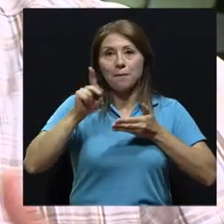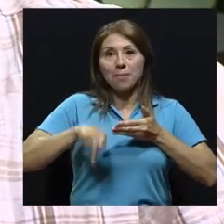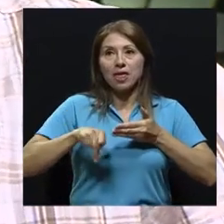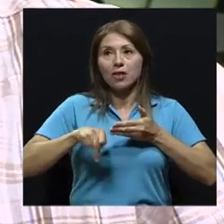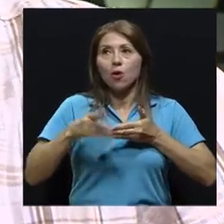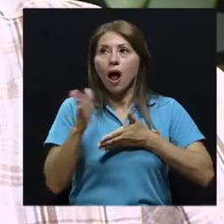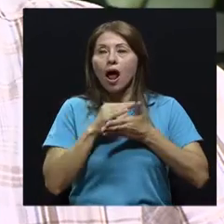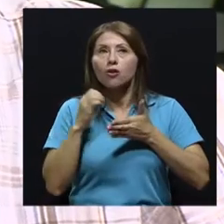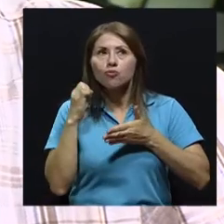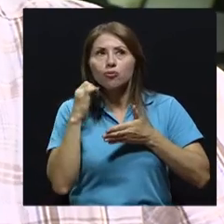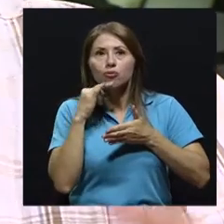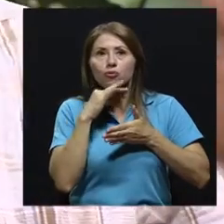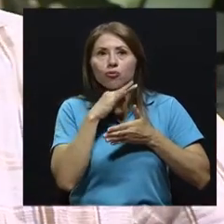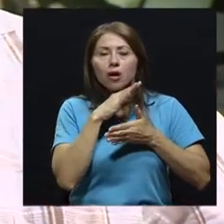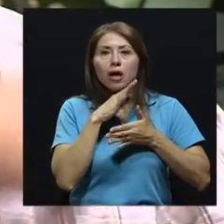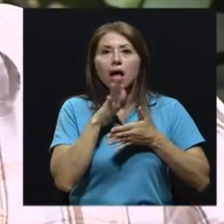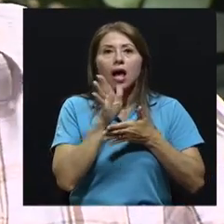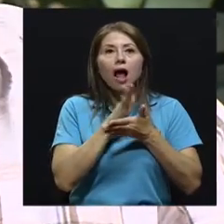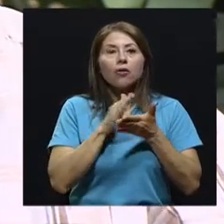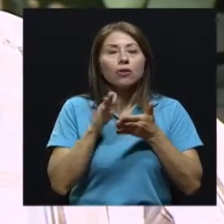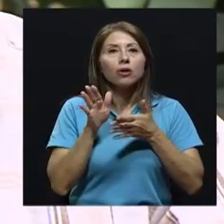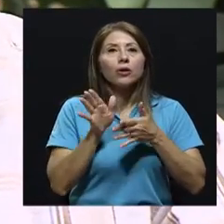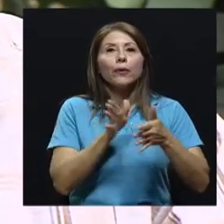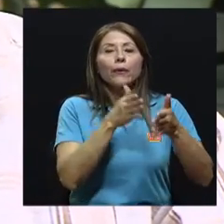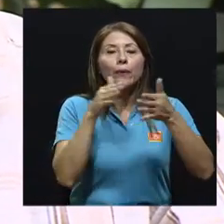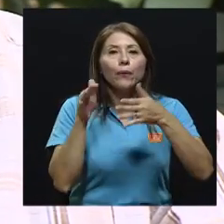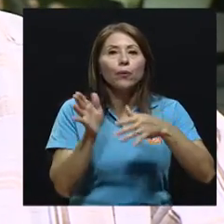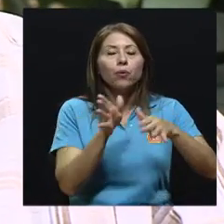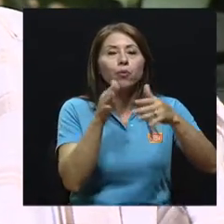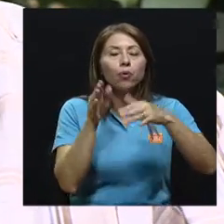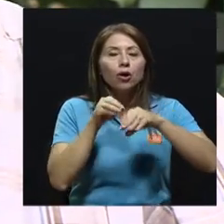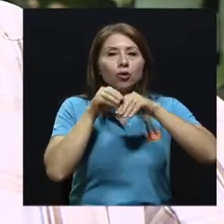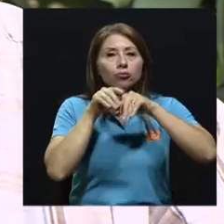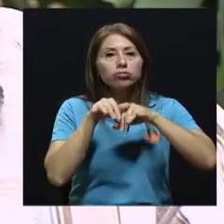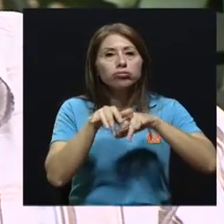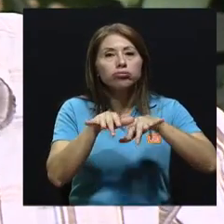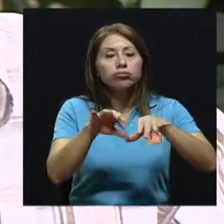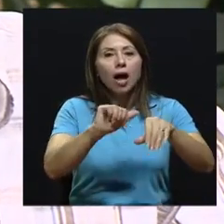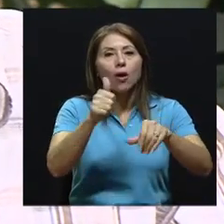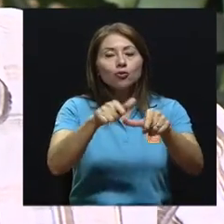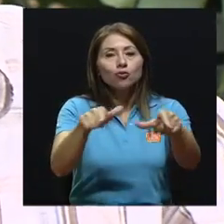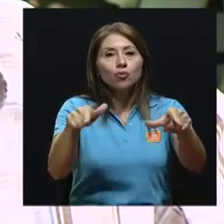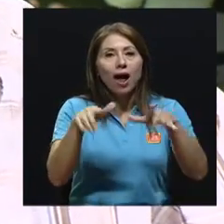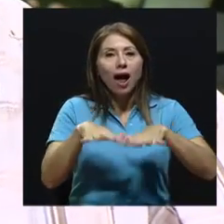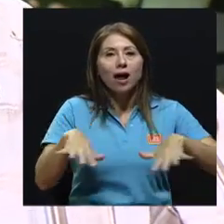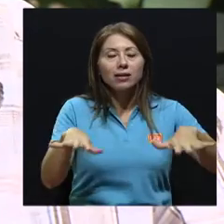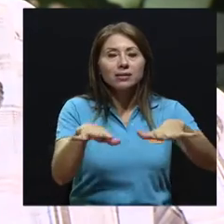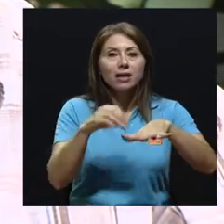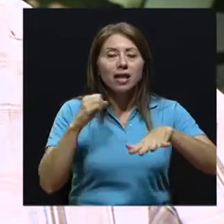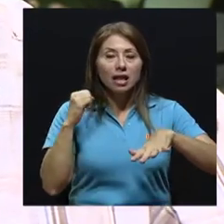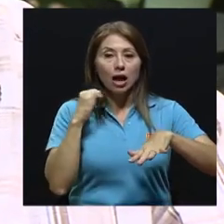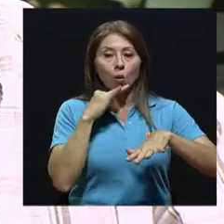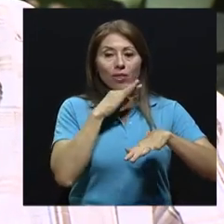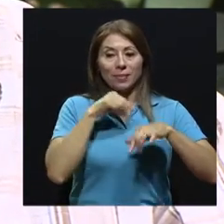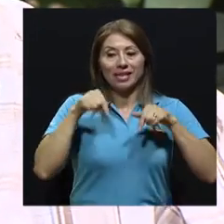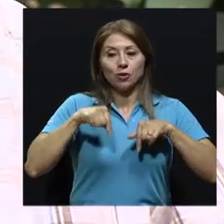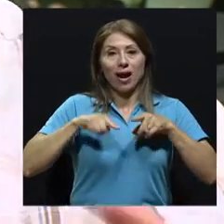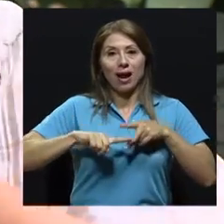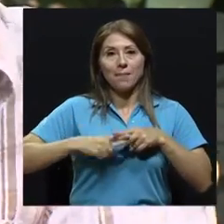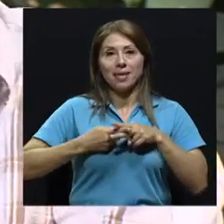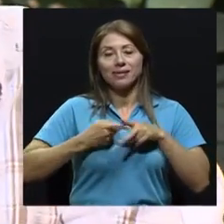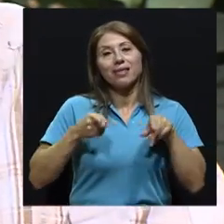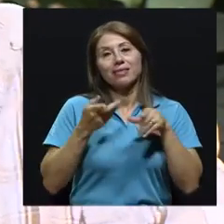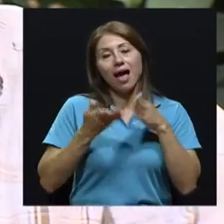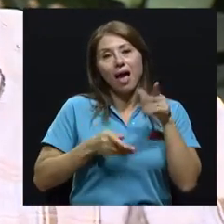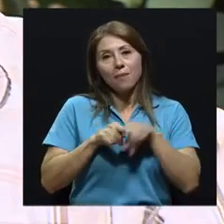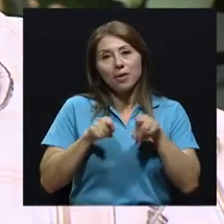efectos meteorológicos, puede ser arrastrado a otras partes del país, a otras zonas del área metropolitana. Entonces, esa contaminación que se genera acá puede estar